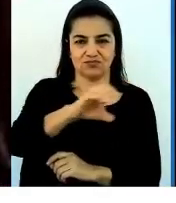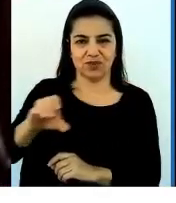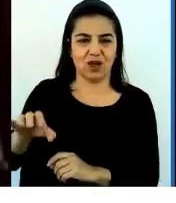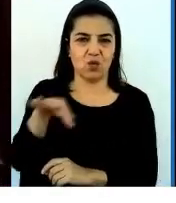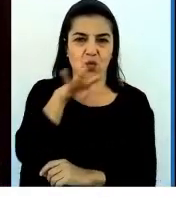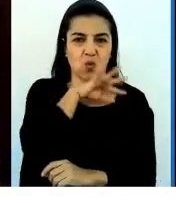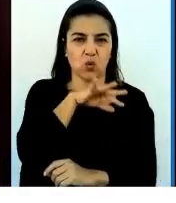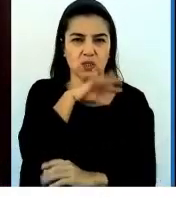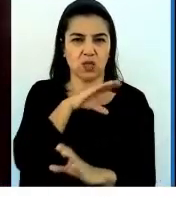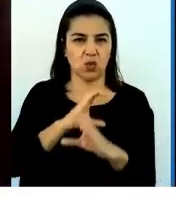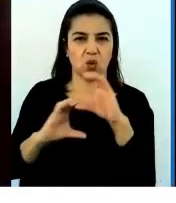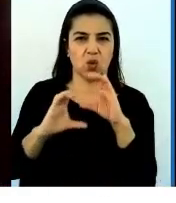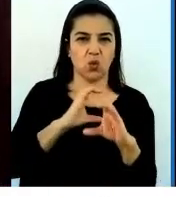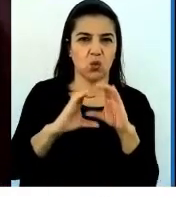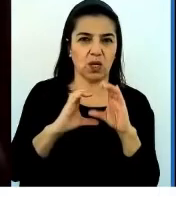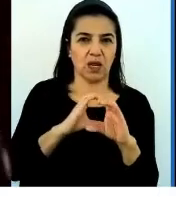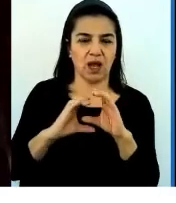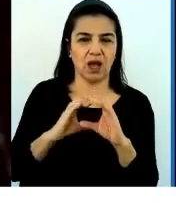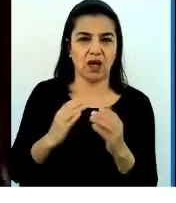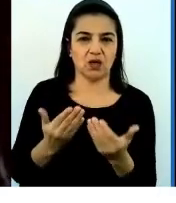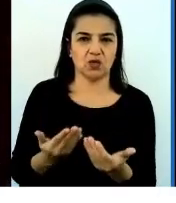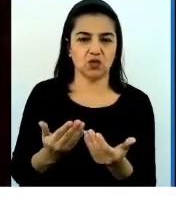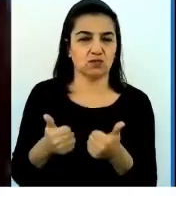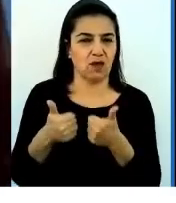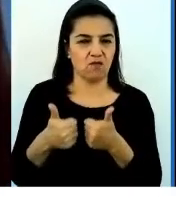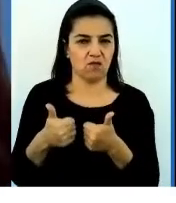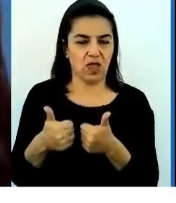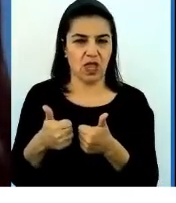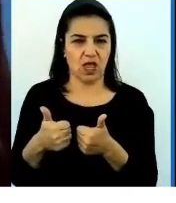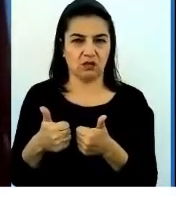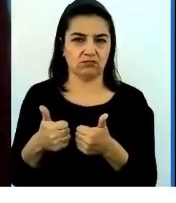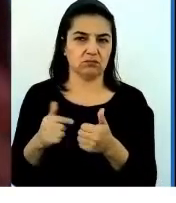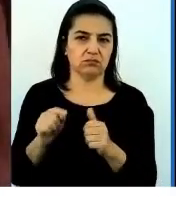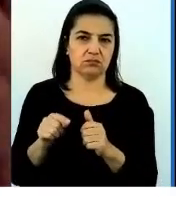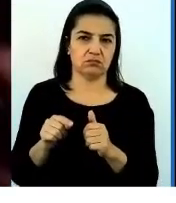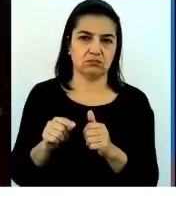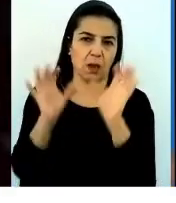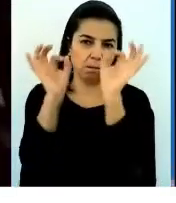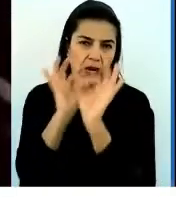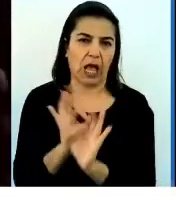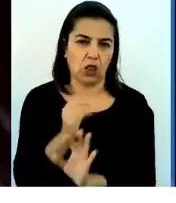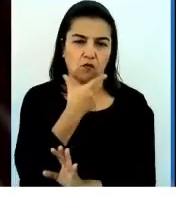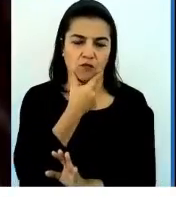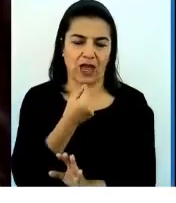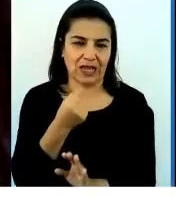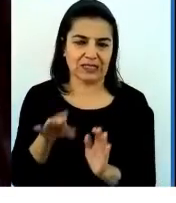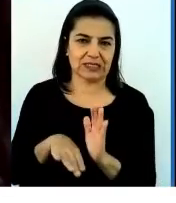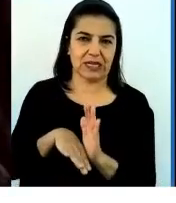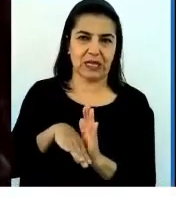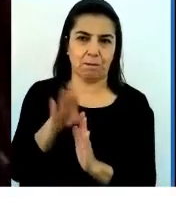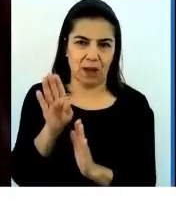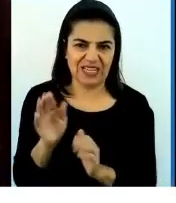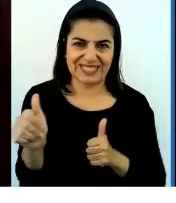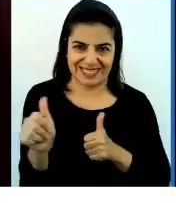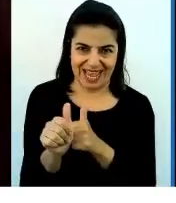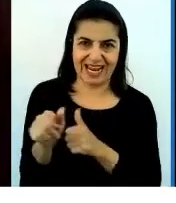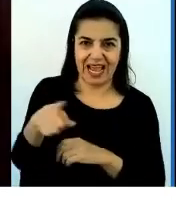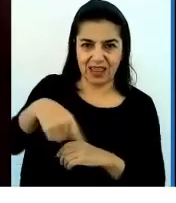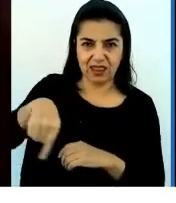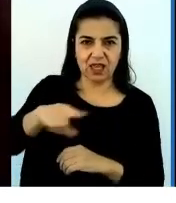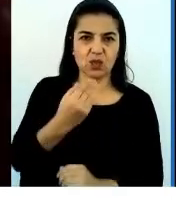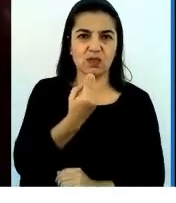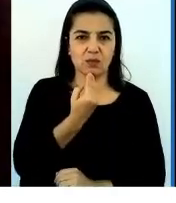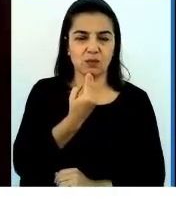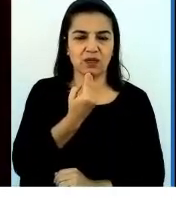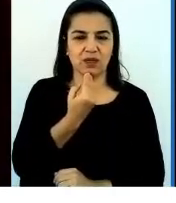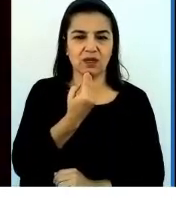comunicación que está bien, que está fácil, que está más cerca de ellos, pero también